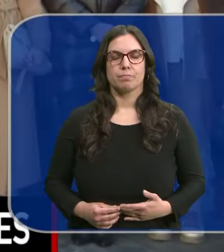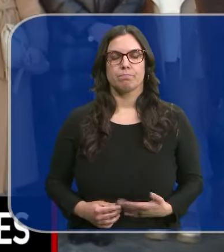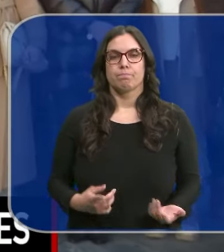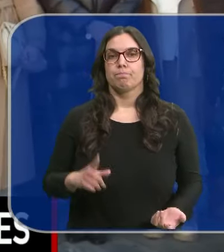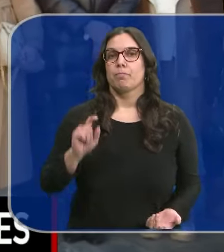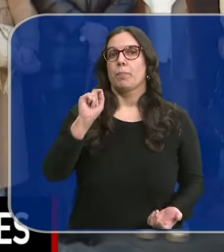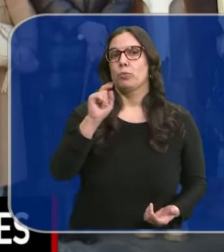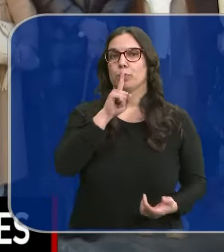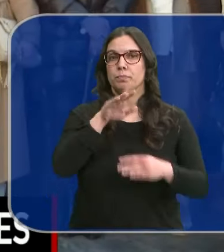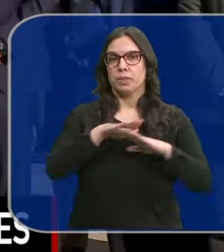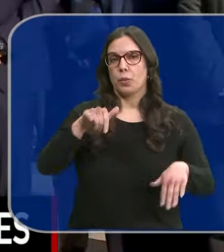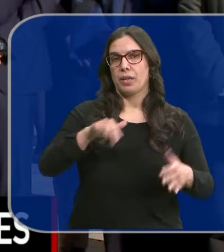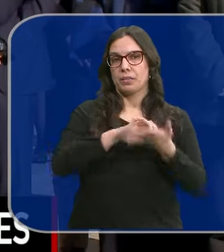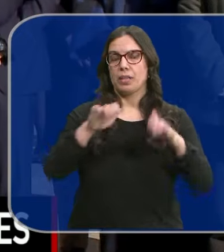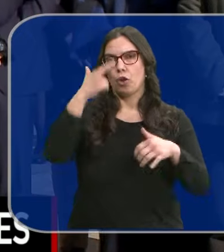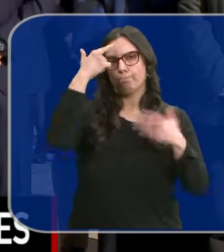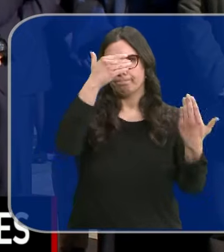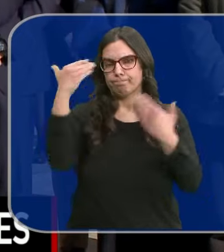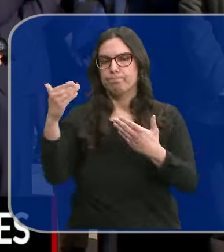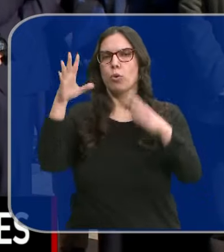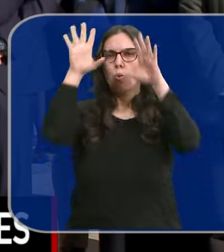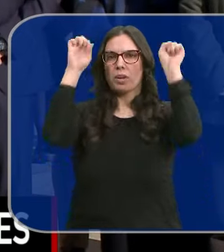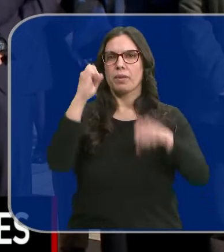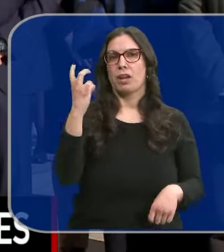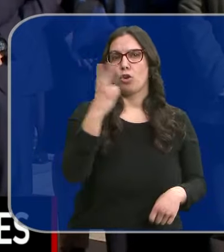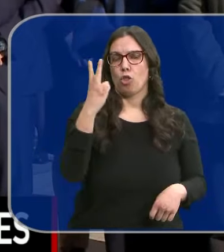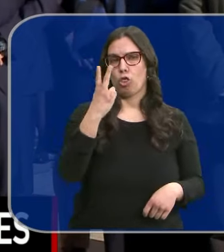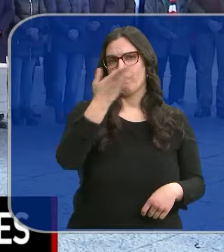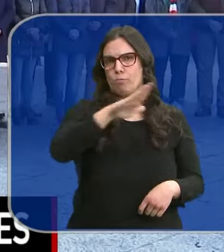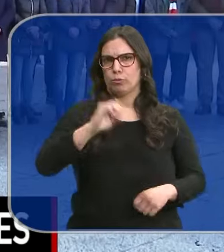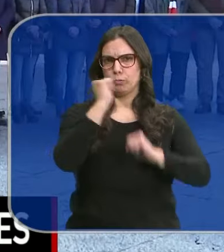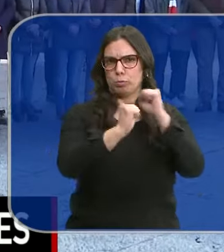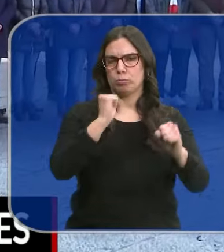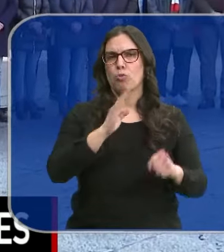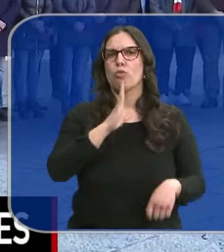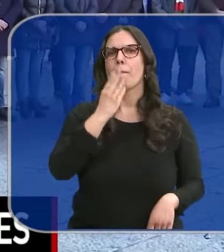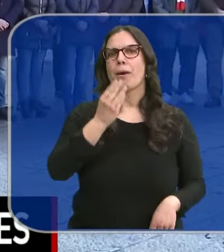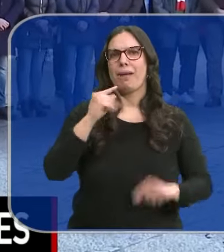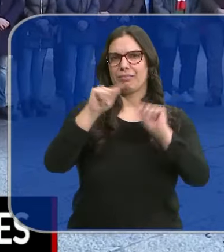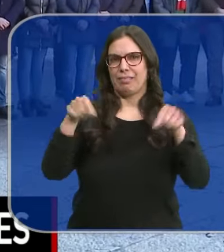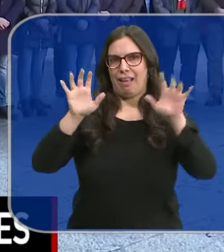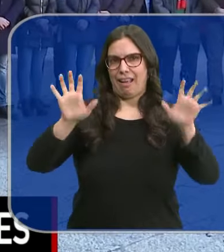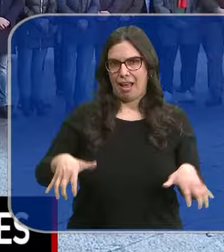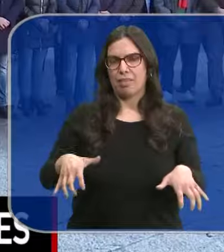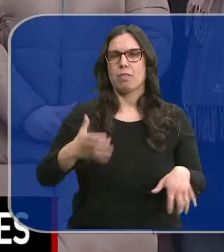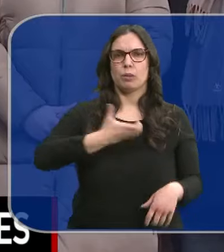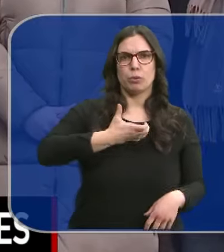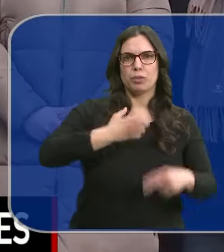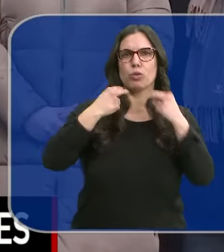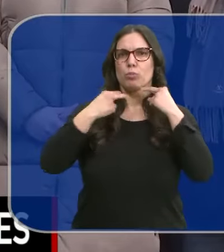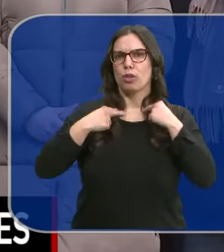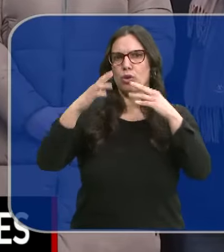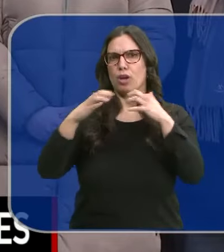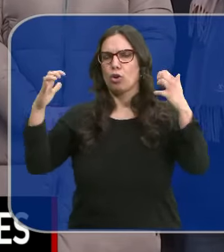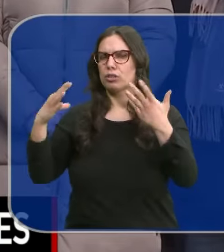Minutos de silencio en Castilla y León en memoria de los guardias civiles... ...asesinados en Barbate, en Cádiz. Ayuntamientos, diputaciones y cortes regionales,